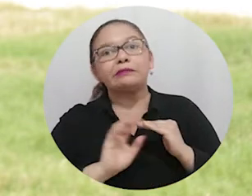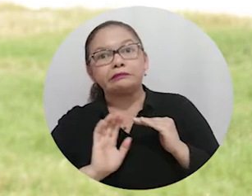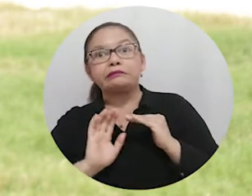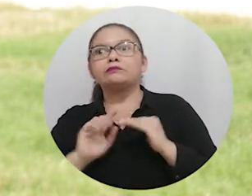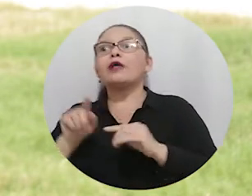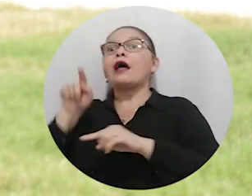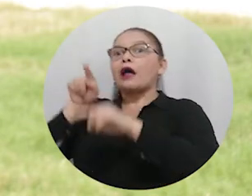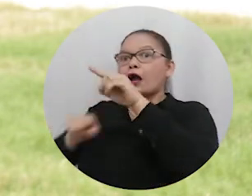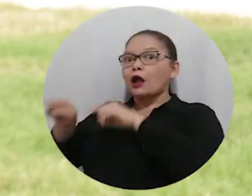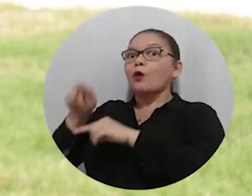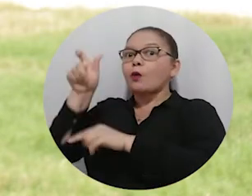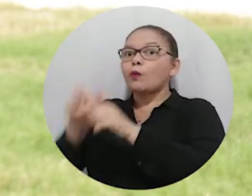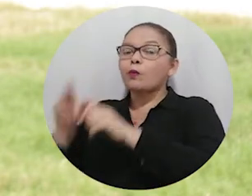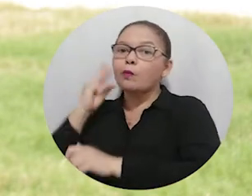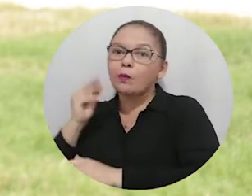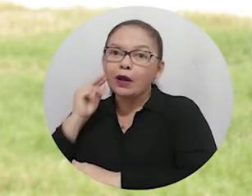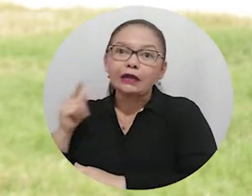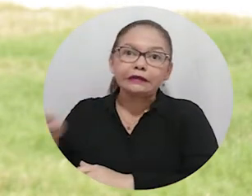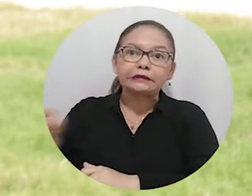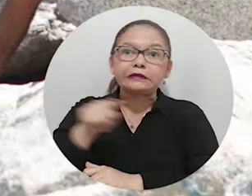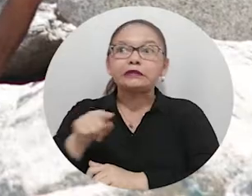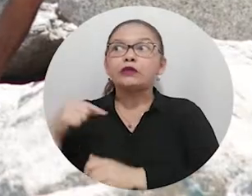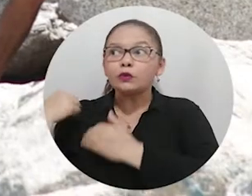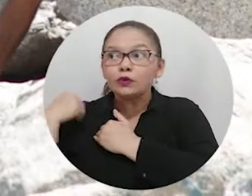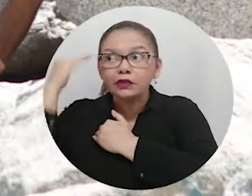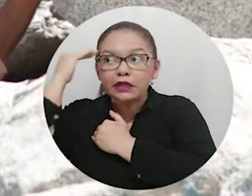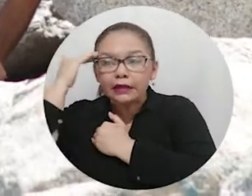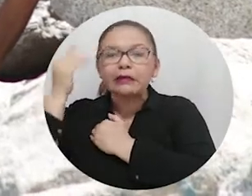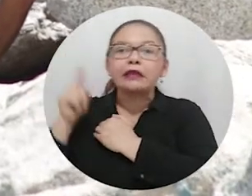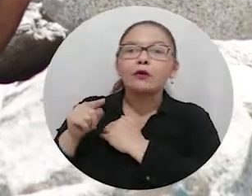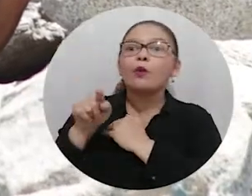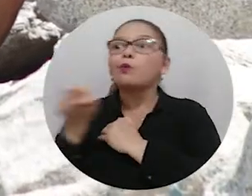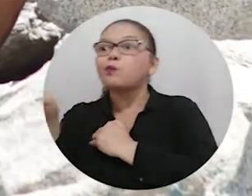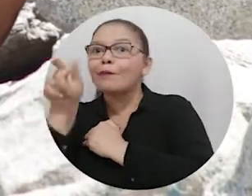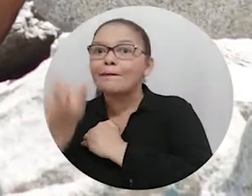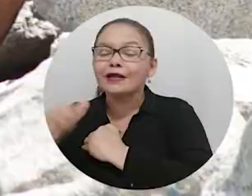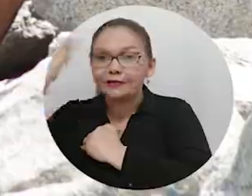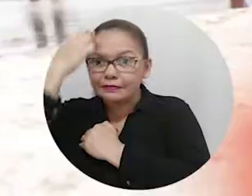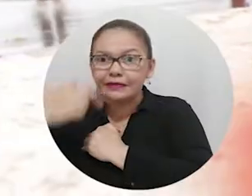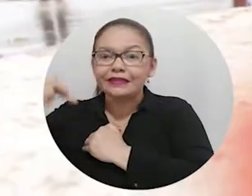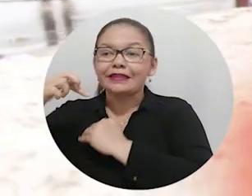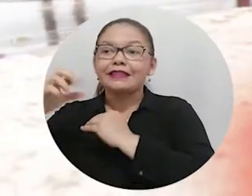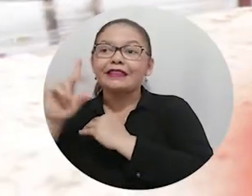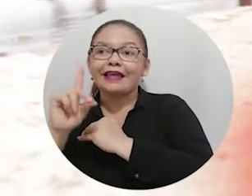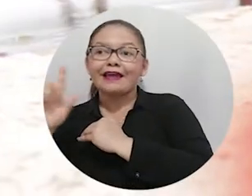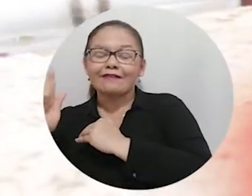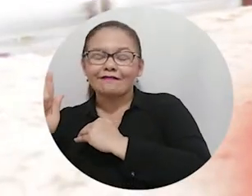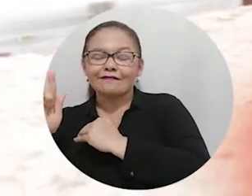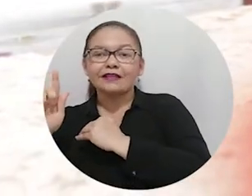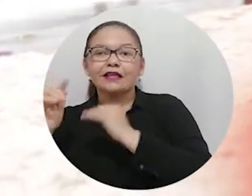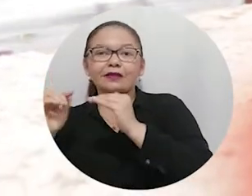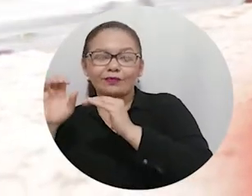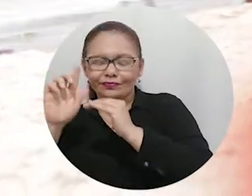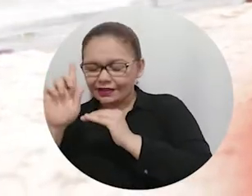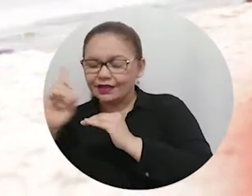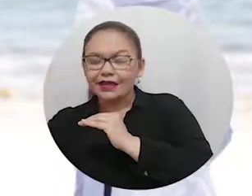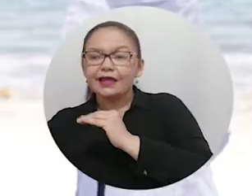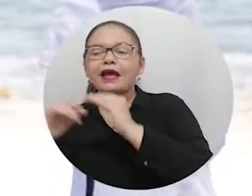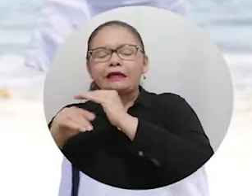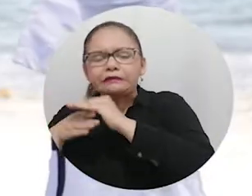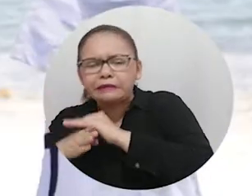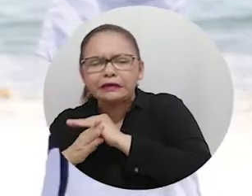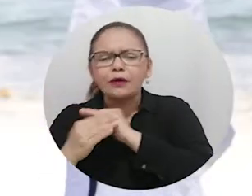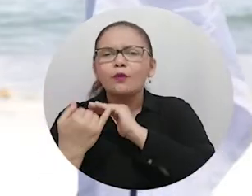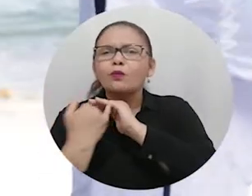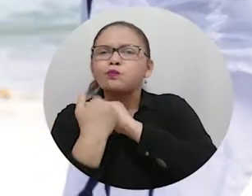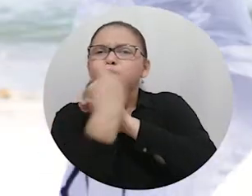están en capacidad de hacer la limpieza como tanto de los buzos de la defensa civil para así poder realizar esta limpieza. Esto es importante ya que